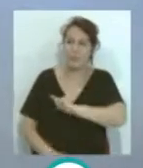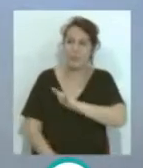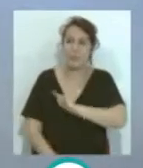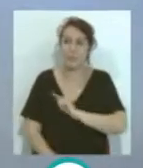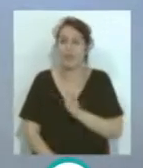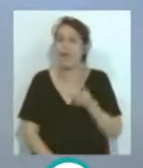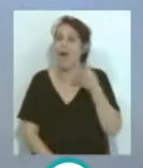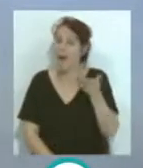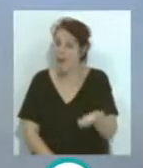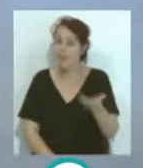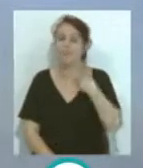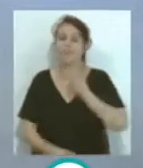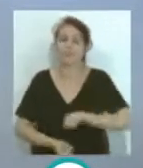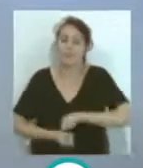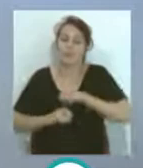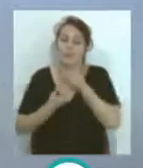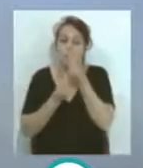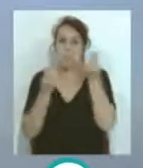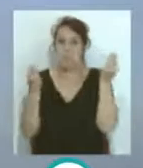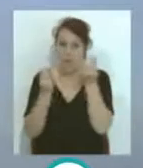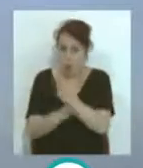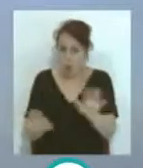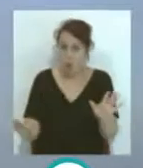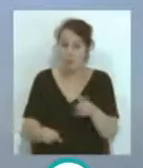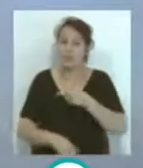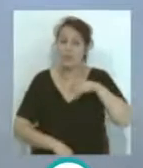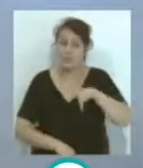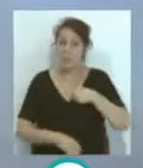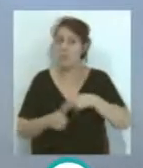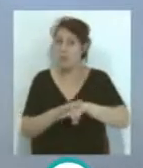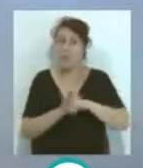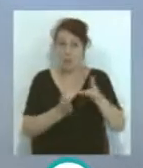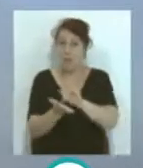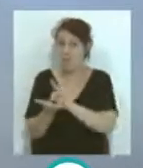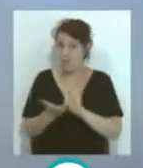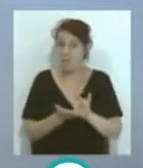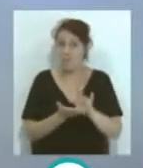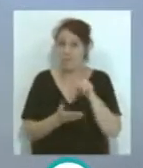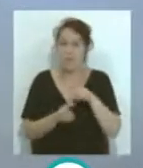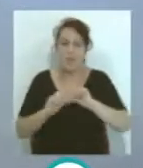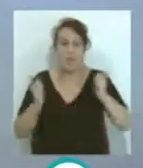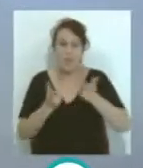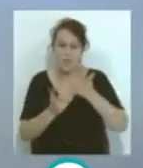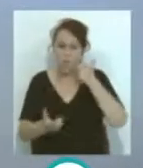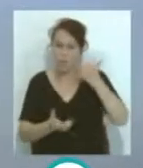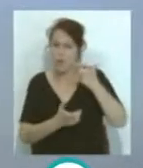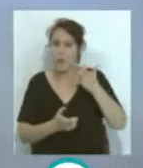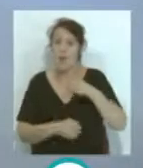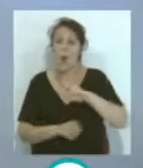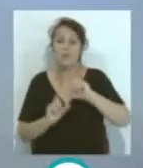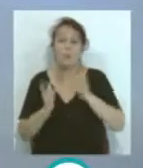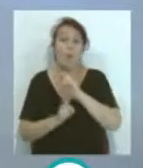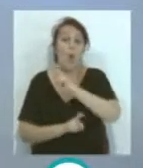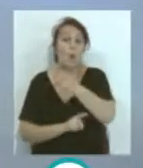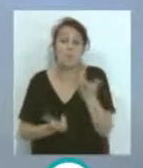...ahí es donde saca lo mejor de cada jugador... ...ahí le pasa eso a muchos futbolistas... ...que en un equipo son figuras destacadísimas... ...pero van a otro